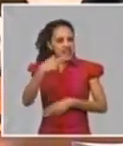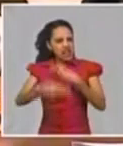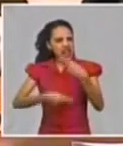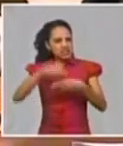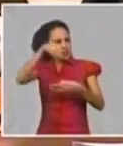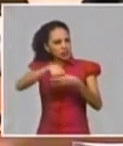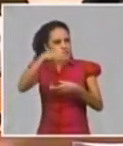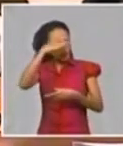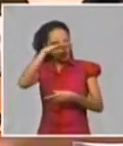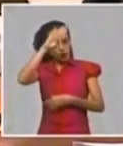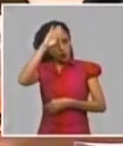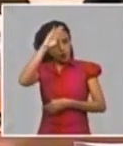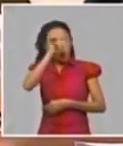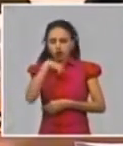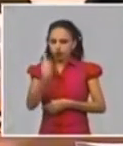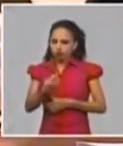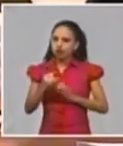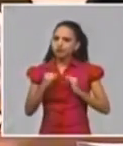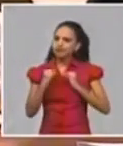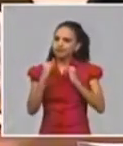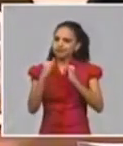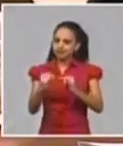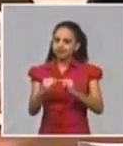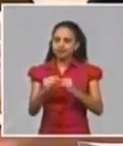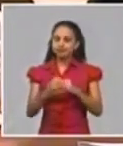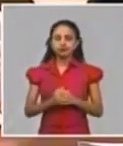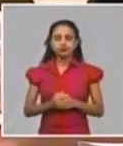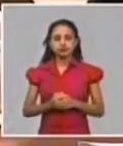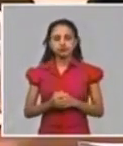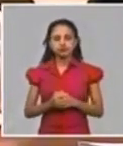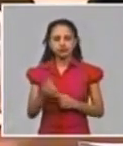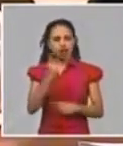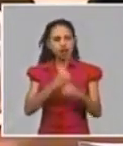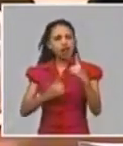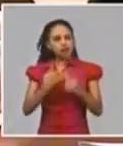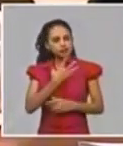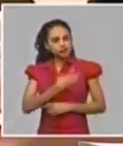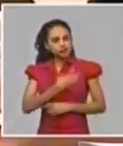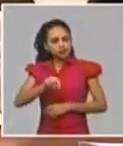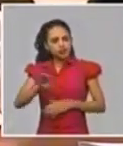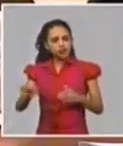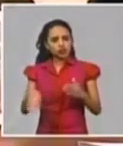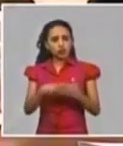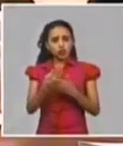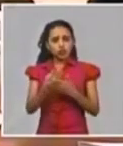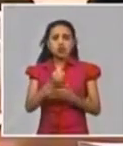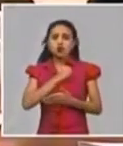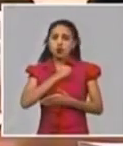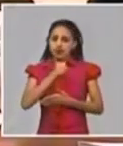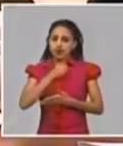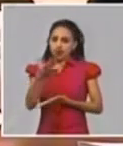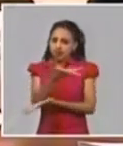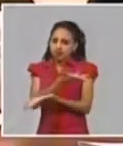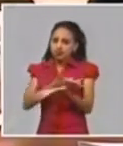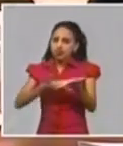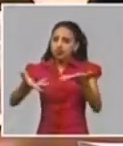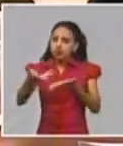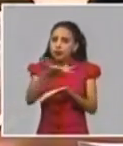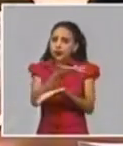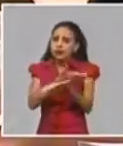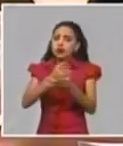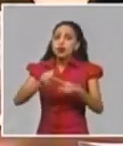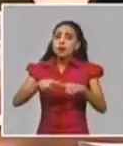en el país. Hay un hecho lamentable en estos días que quería compartir porque se estaba haciendo